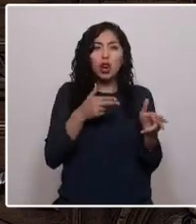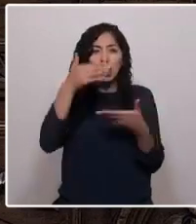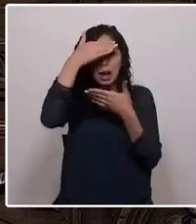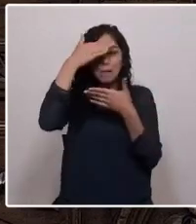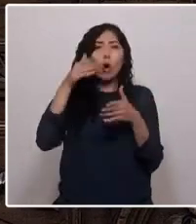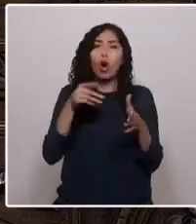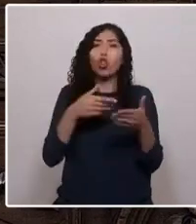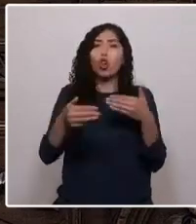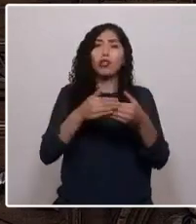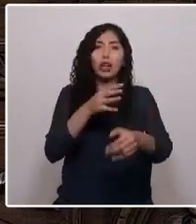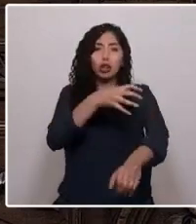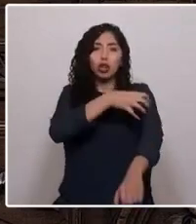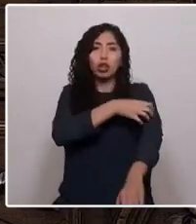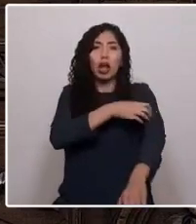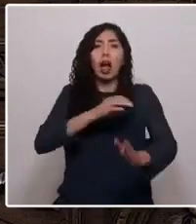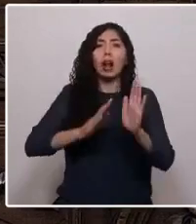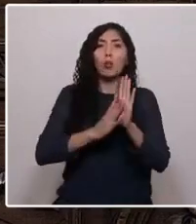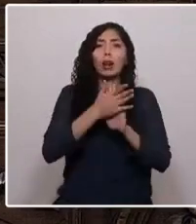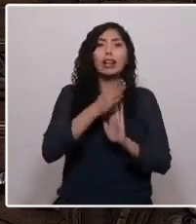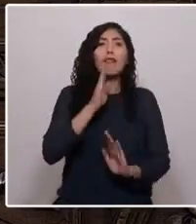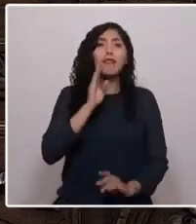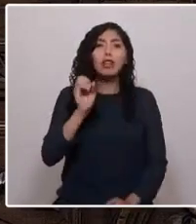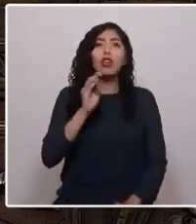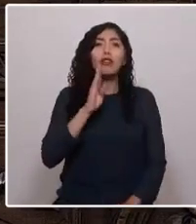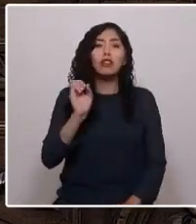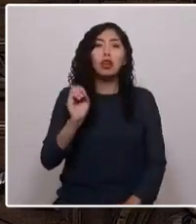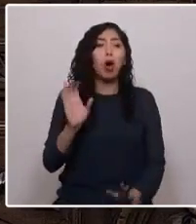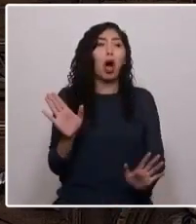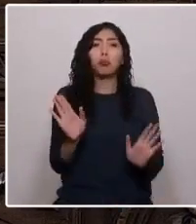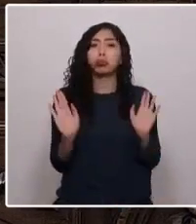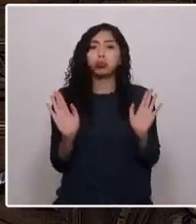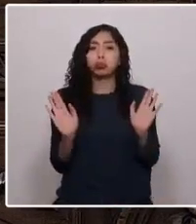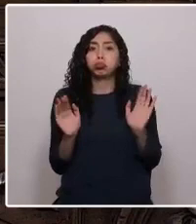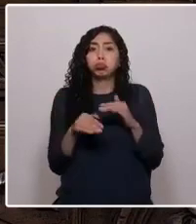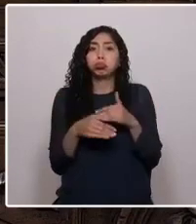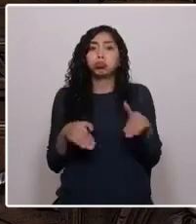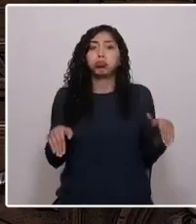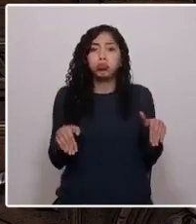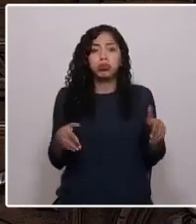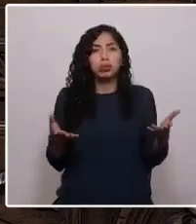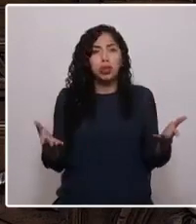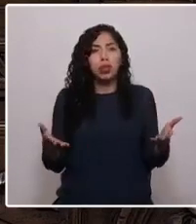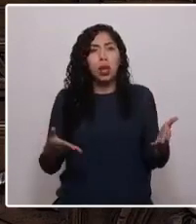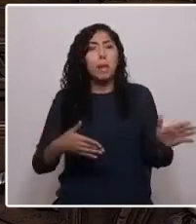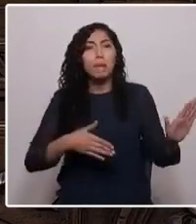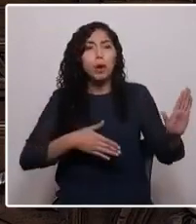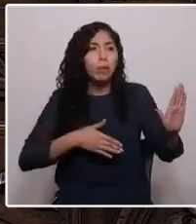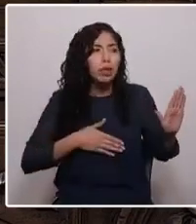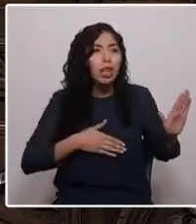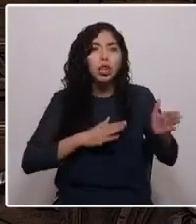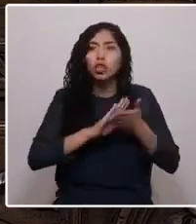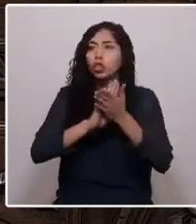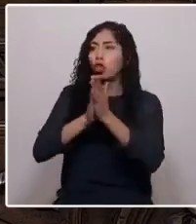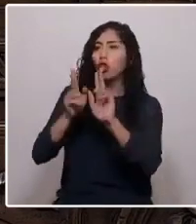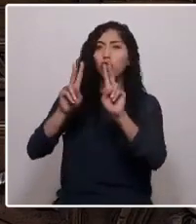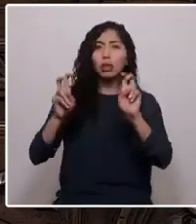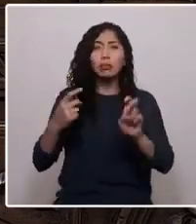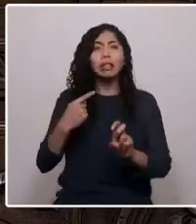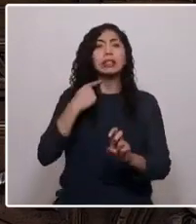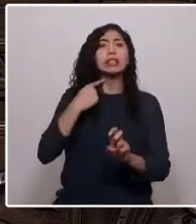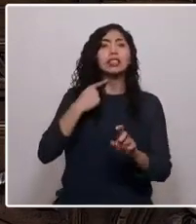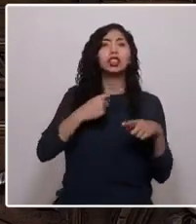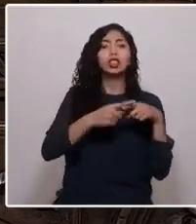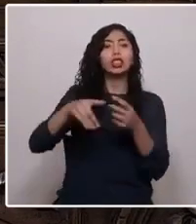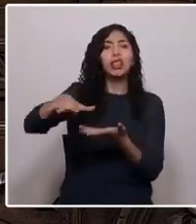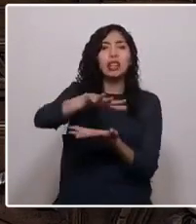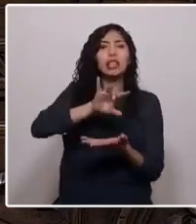Araucanía y Bio Bio. Si quienes prometieron soluciones a los problemas sociales que aquejan a la sociedad chilena olvidaron rápido sus promesas y